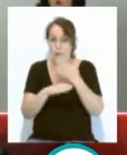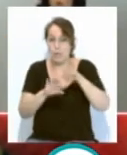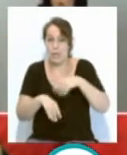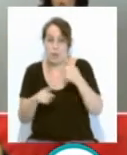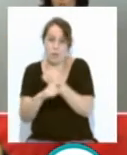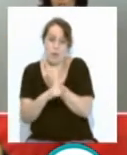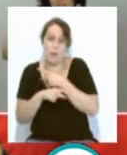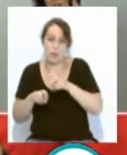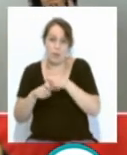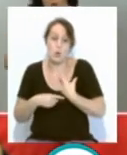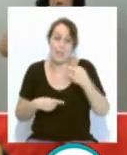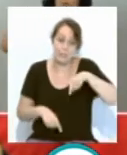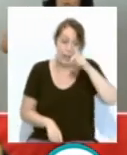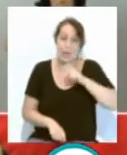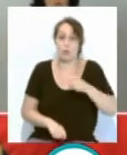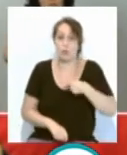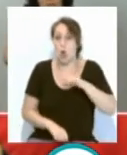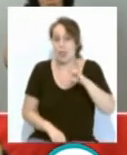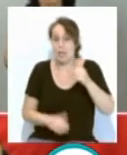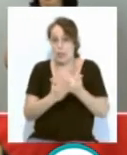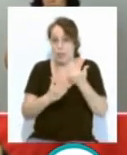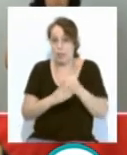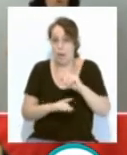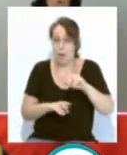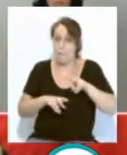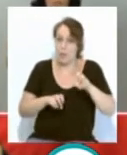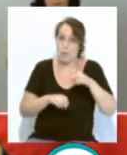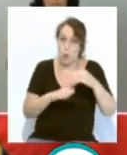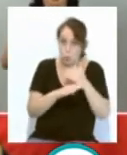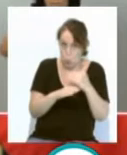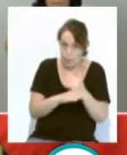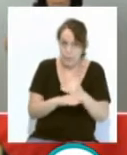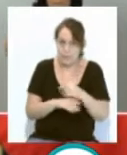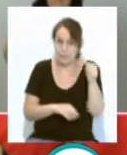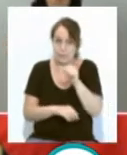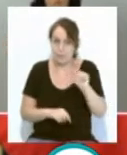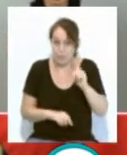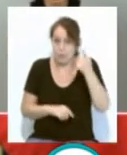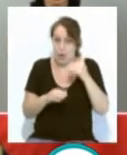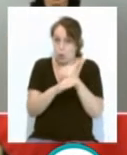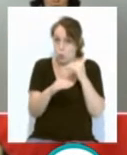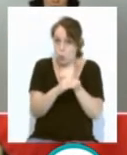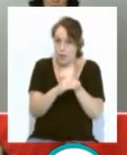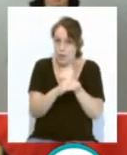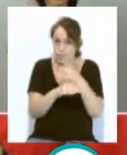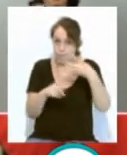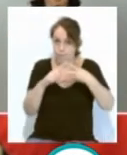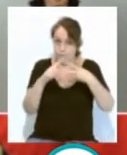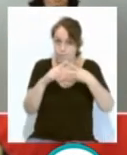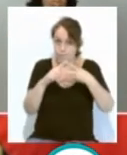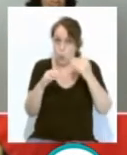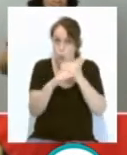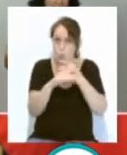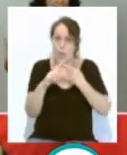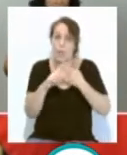vamos a hacerlo durante la primera quincena de octubre, idealmente la primera semana de octubre, el mismo tiempo